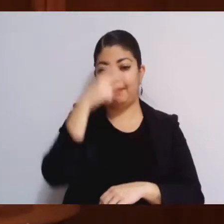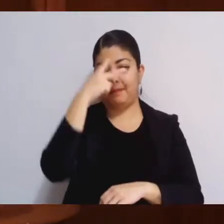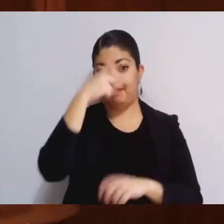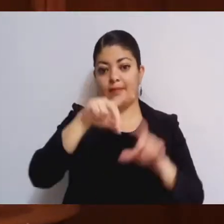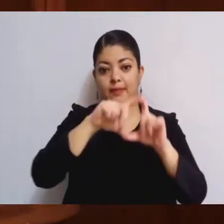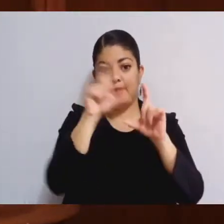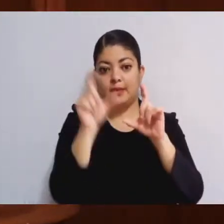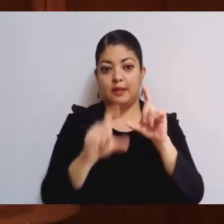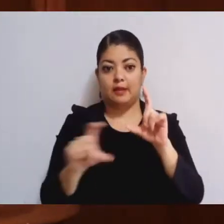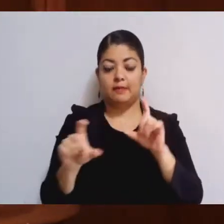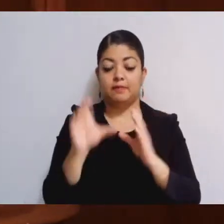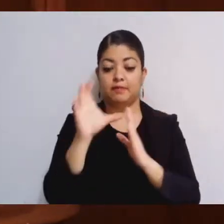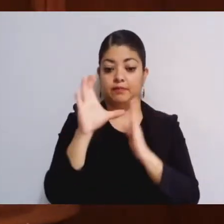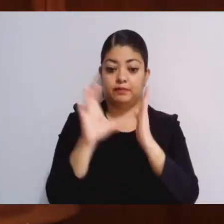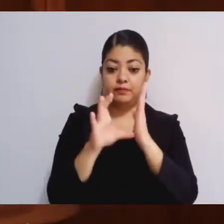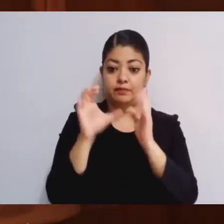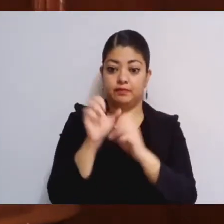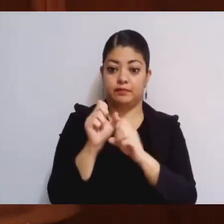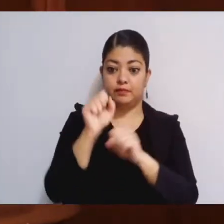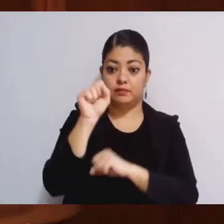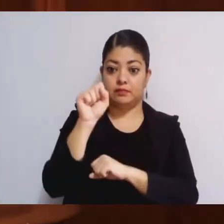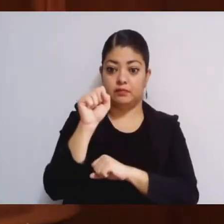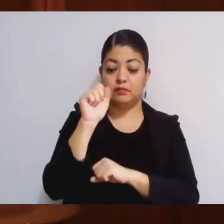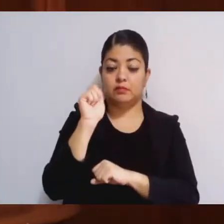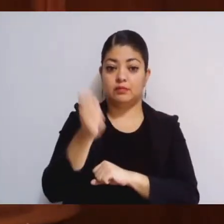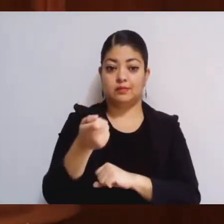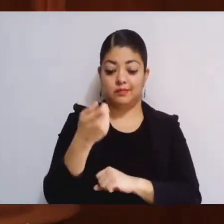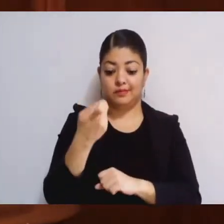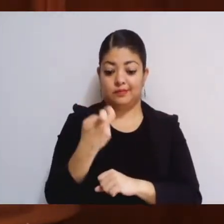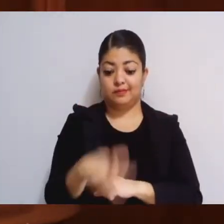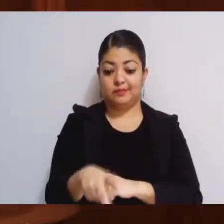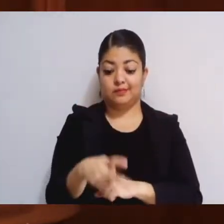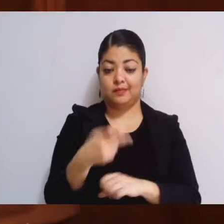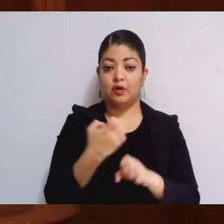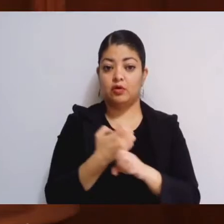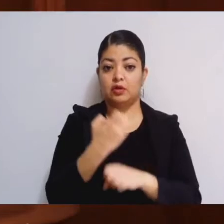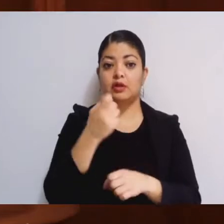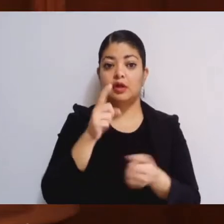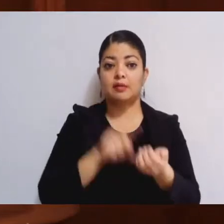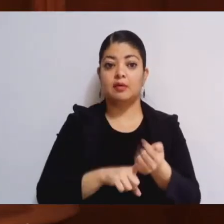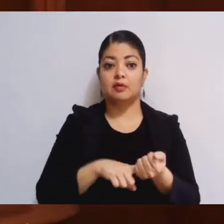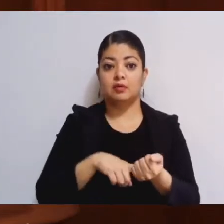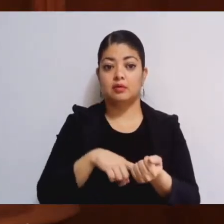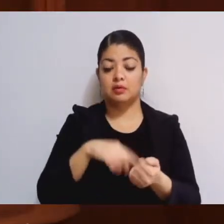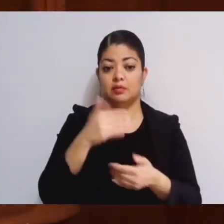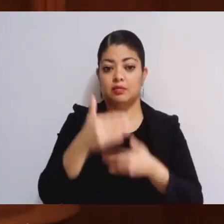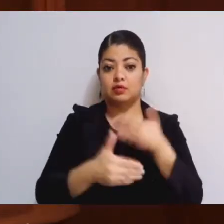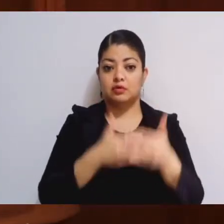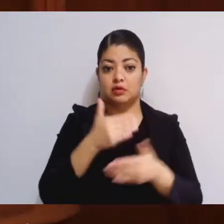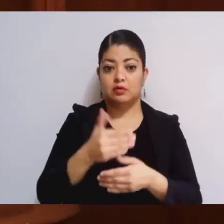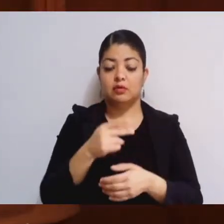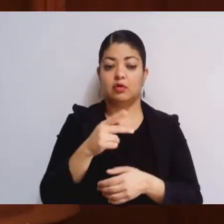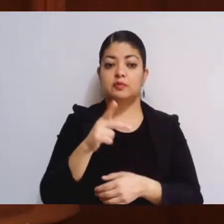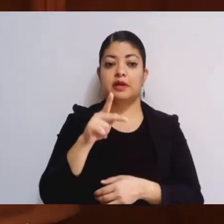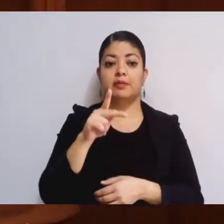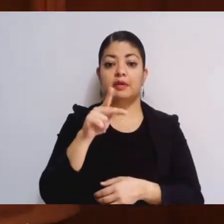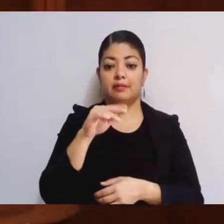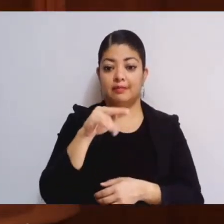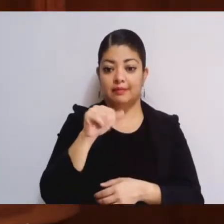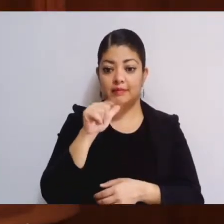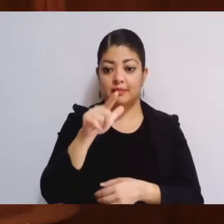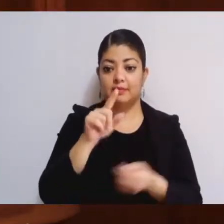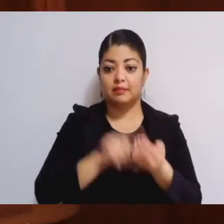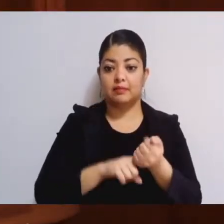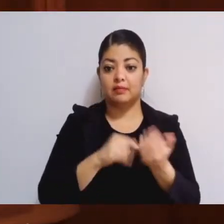La Constitución Política del Estado Libre y Soberano de México, el Código Nacional de Procedimientos Penales y las demás disposiciones